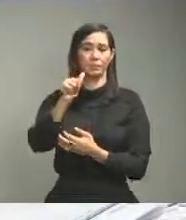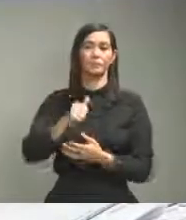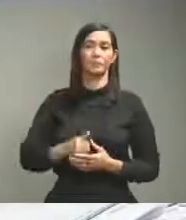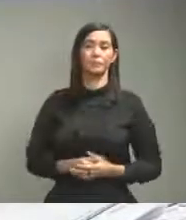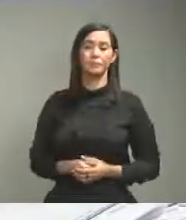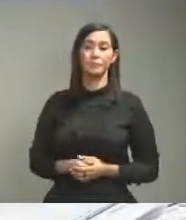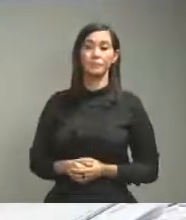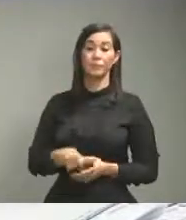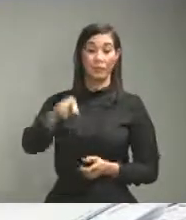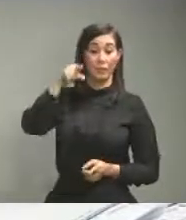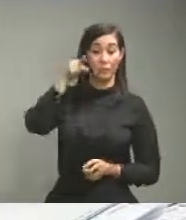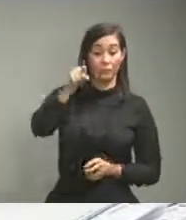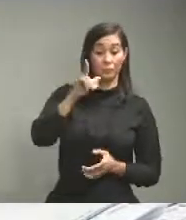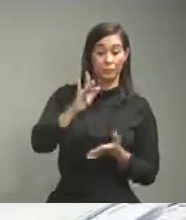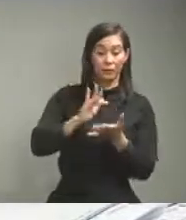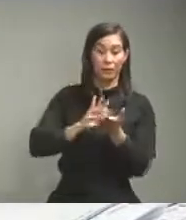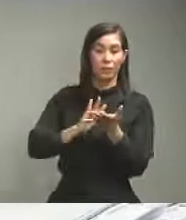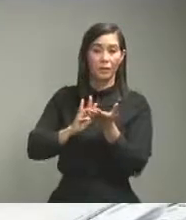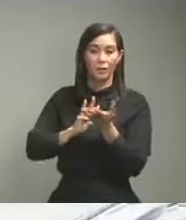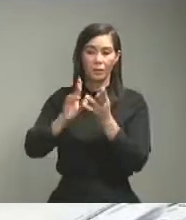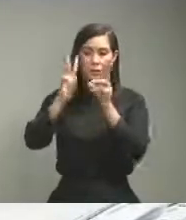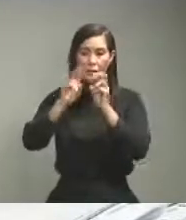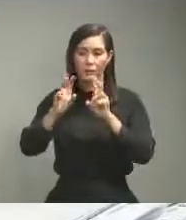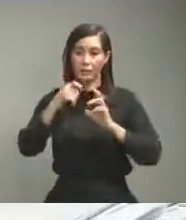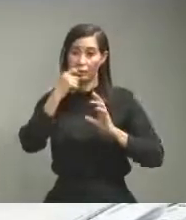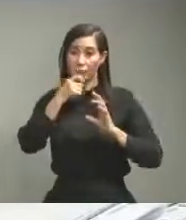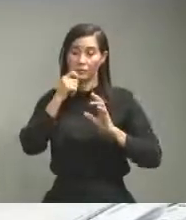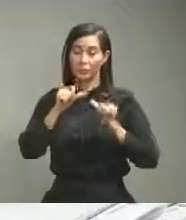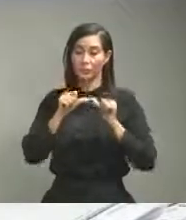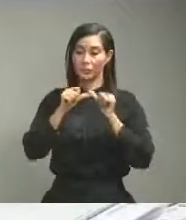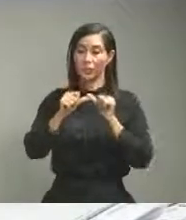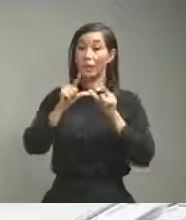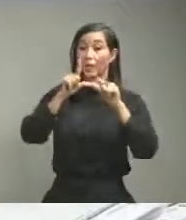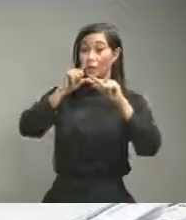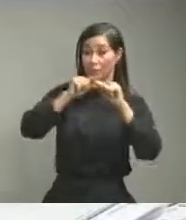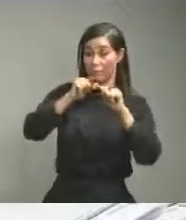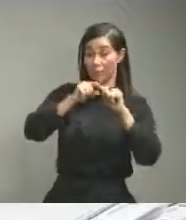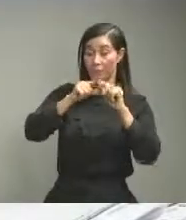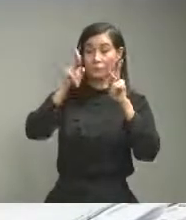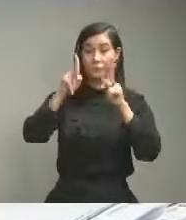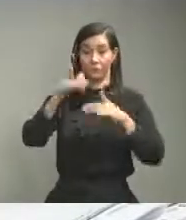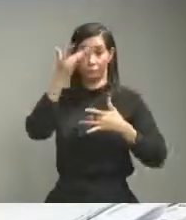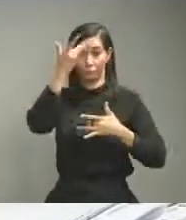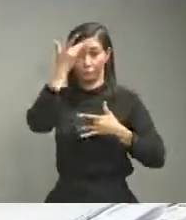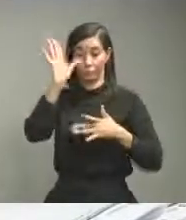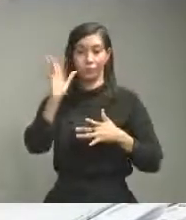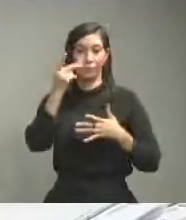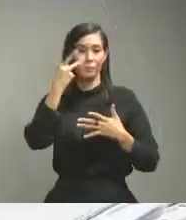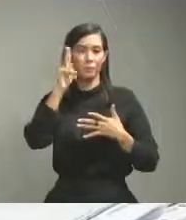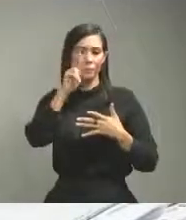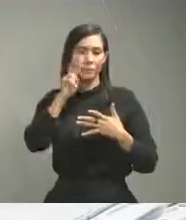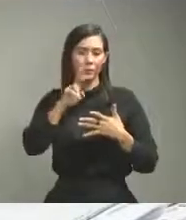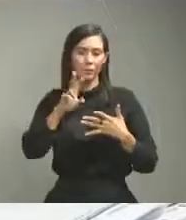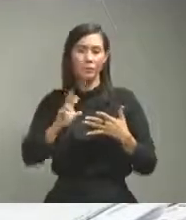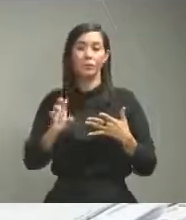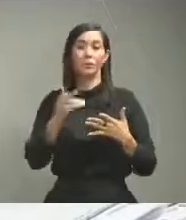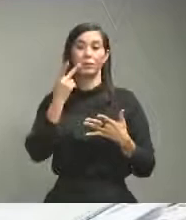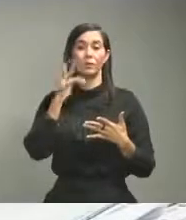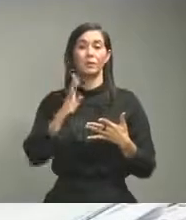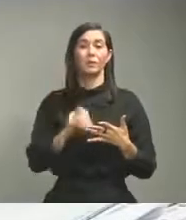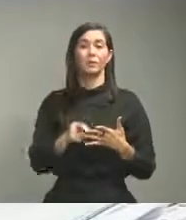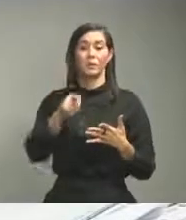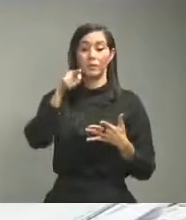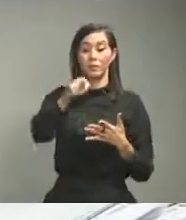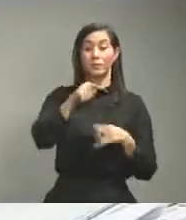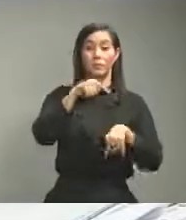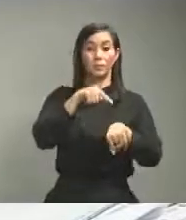esa prueba se realiza siguiendo parámetros clínicos y en la medida en que vamos expandiendo en